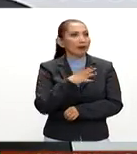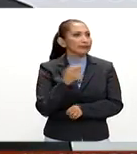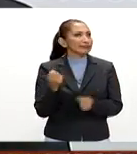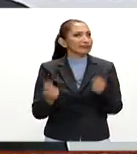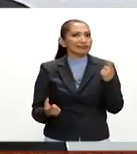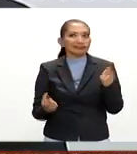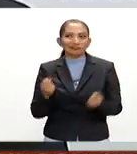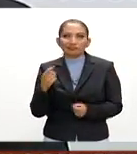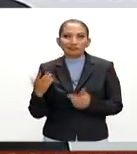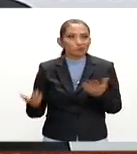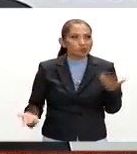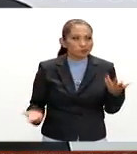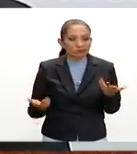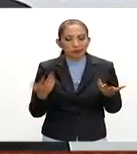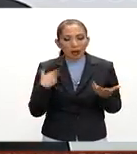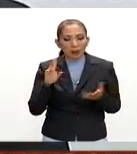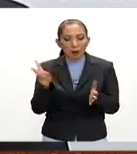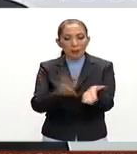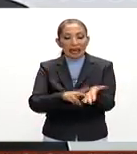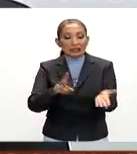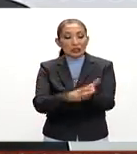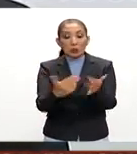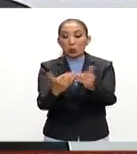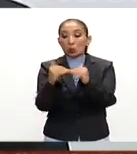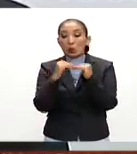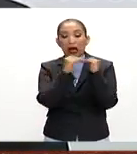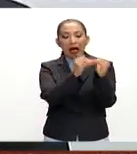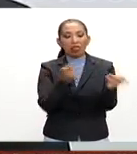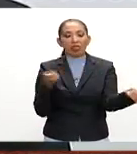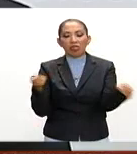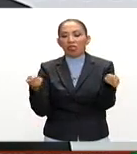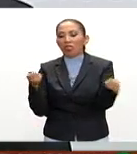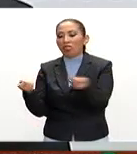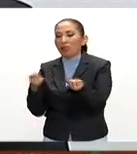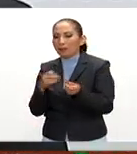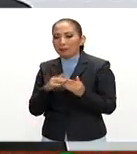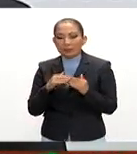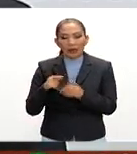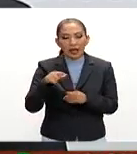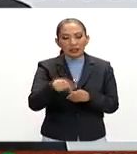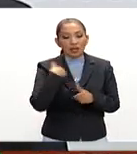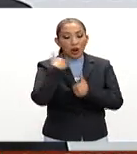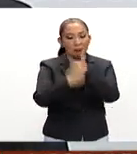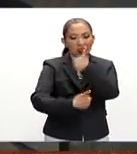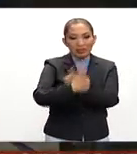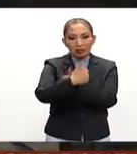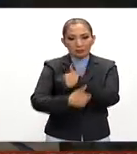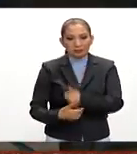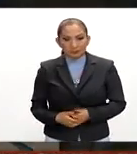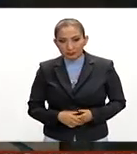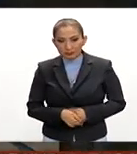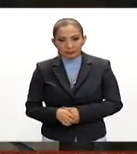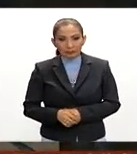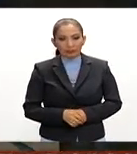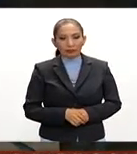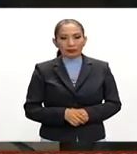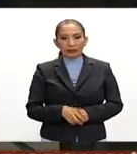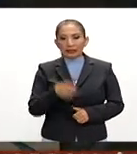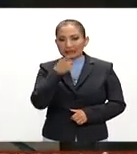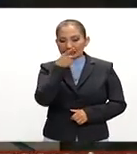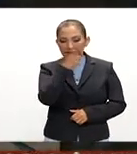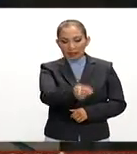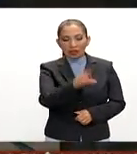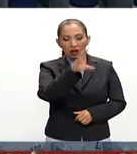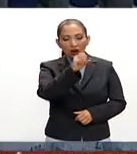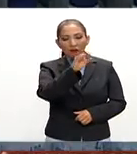de fijación de precios de manipulación de precios entre competidores de acuerdo a la